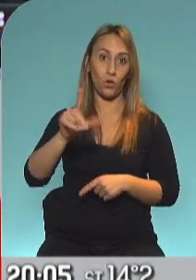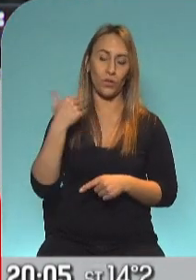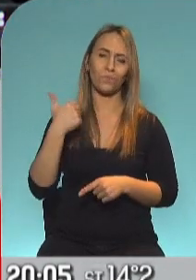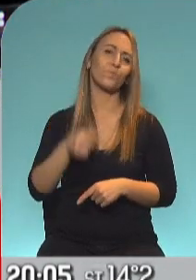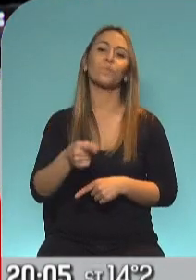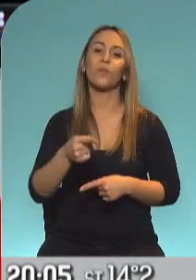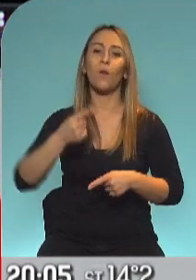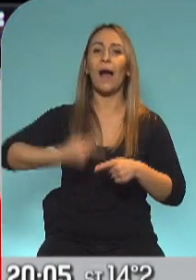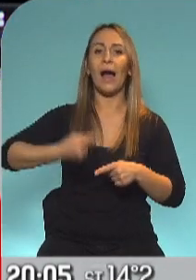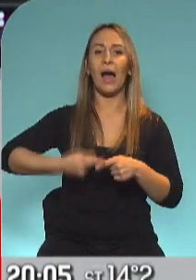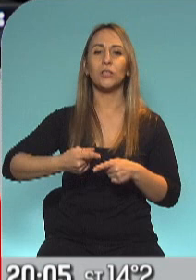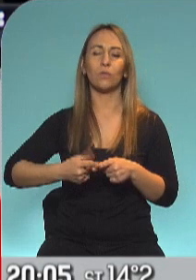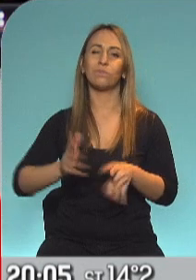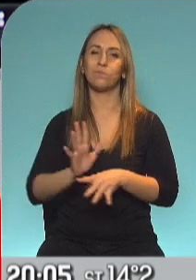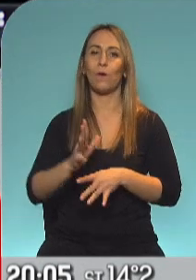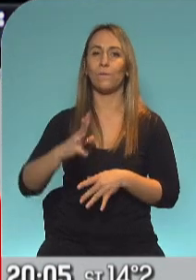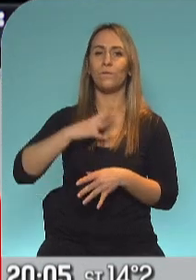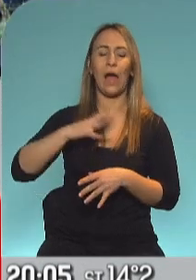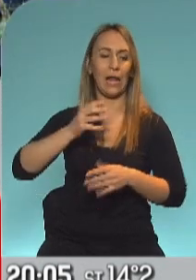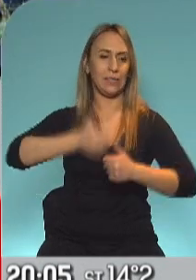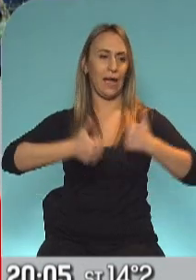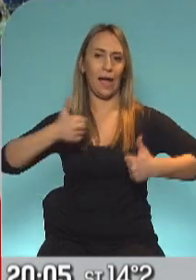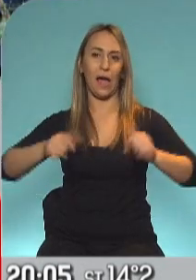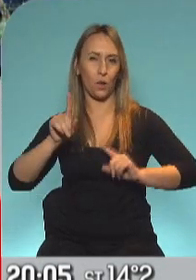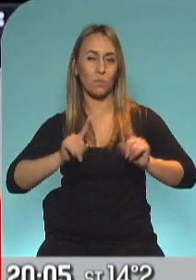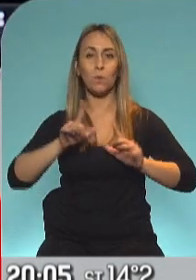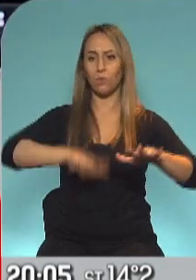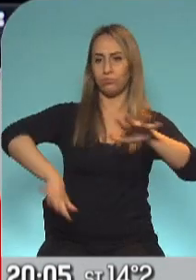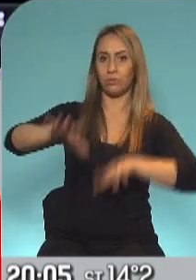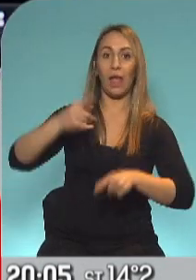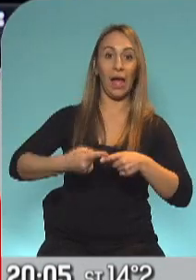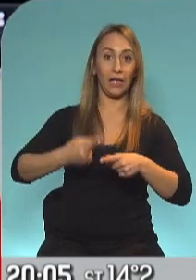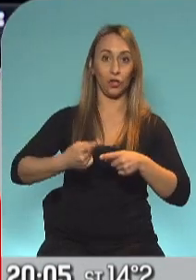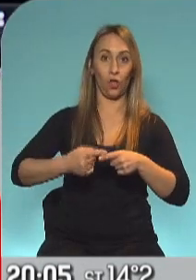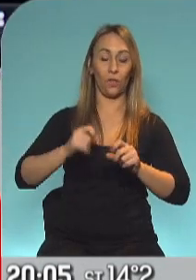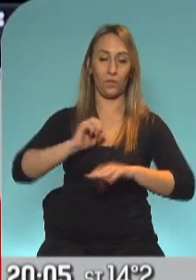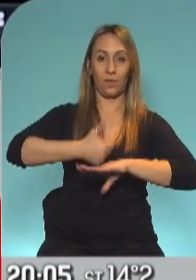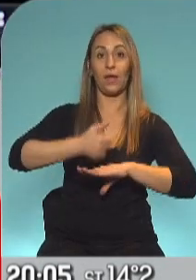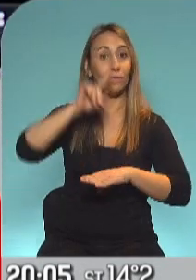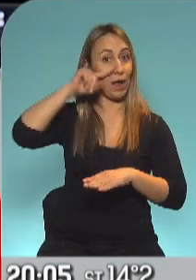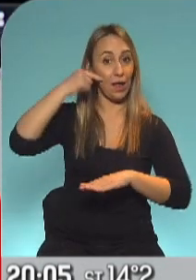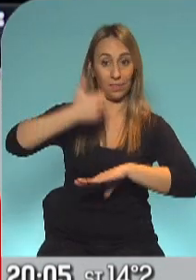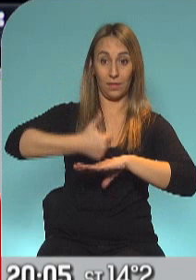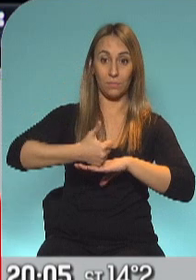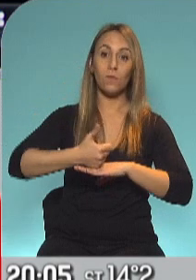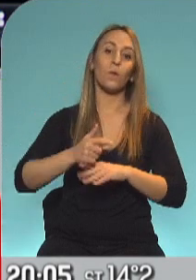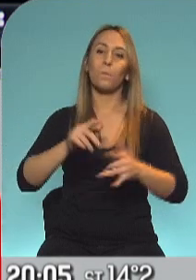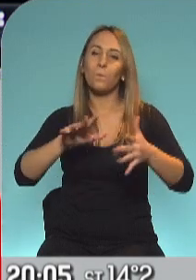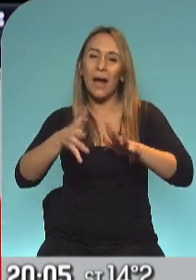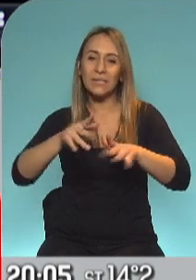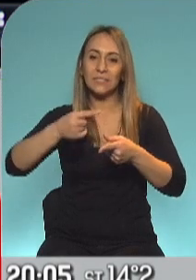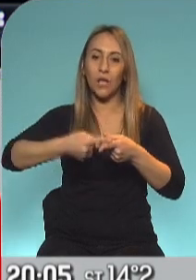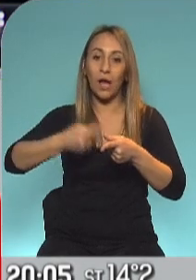faltantes en la escena que preparó en ese escenario, que preparó Alberto Fernández? Bueno, se va a tratar de emular algo así, podría ser en